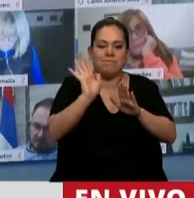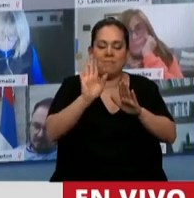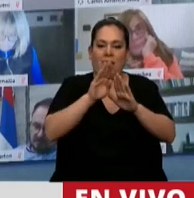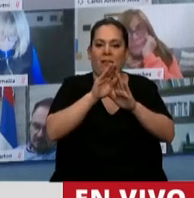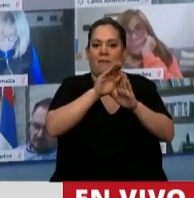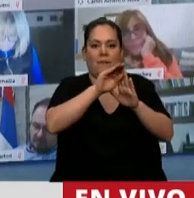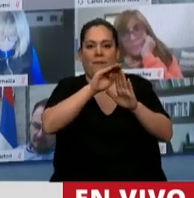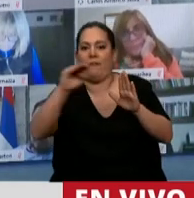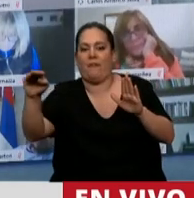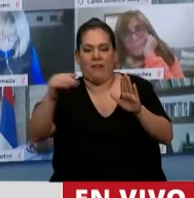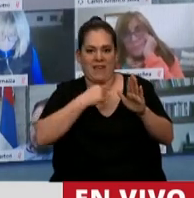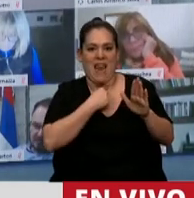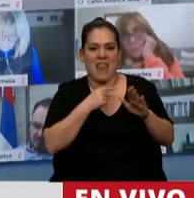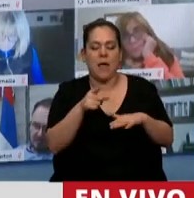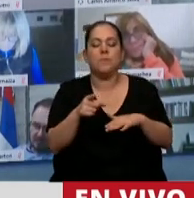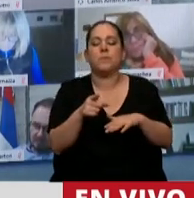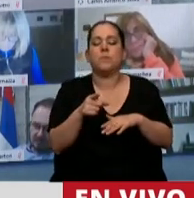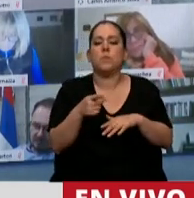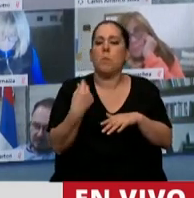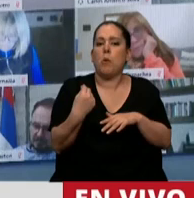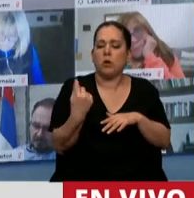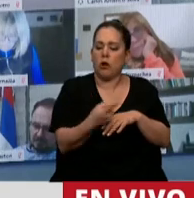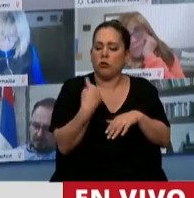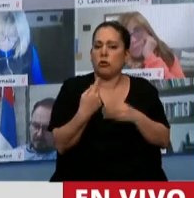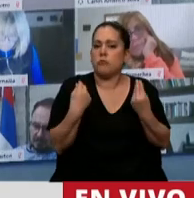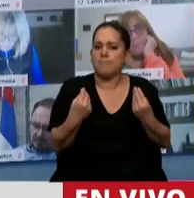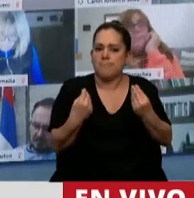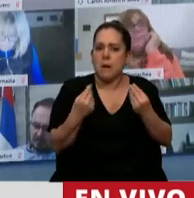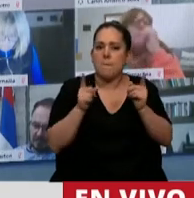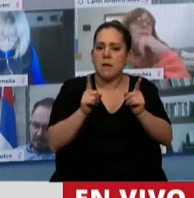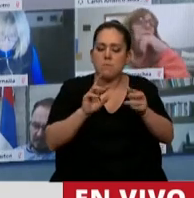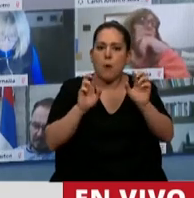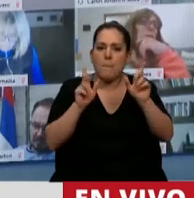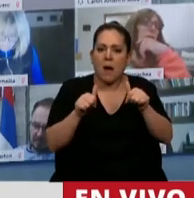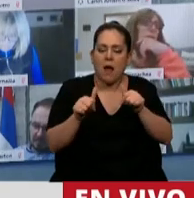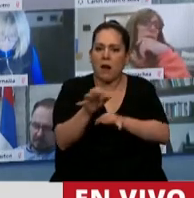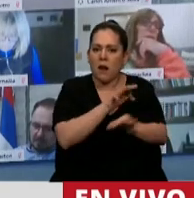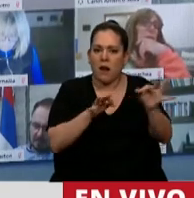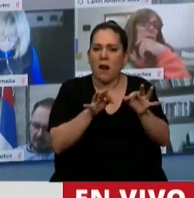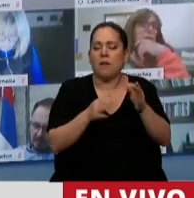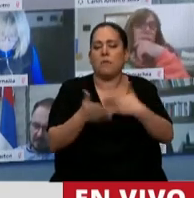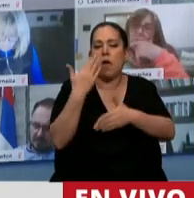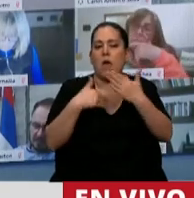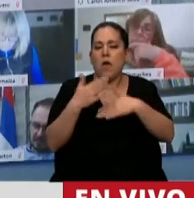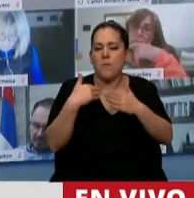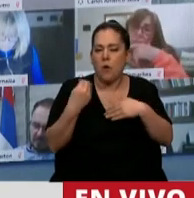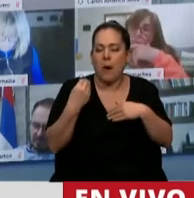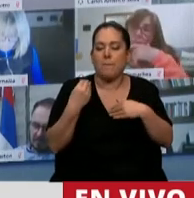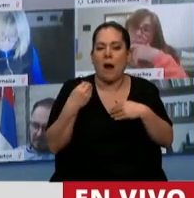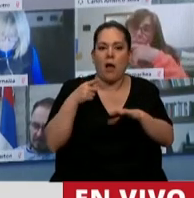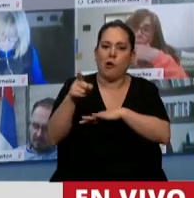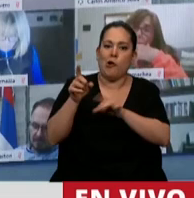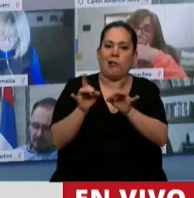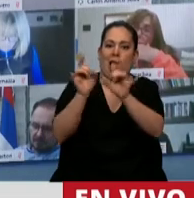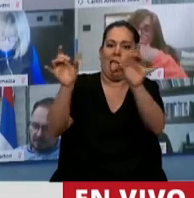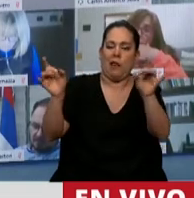a ser un confinamiento medieval, y digo un confinamiento medieval porque estamos utilizando las mismas tácticas que se utilizaban en el medioevo para combatir la peste. No